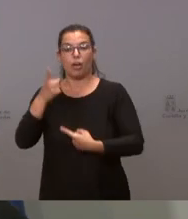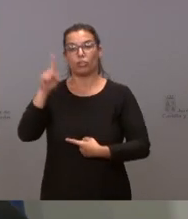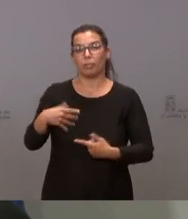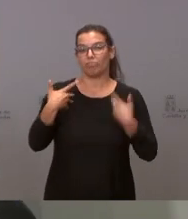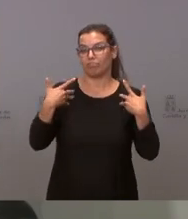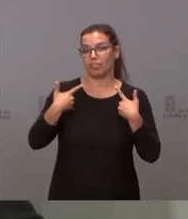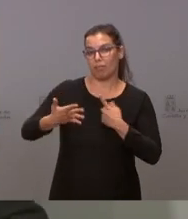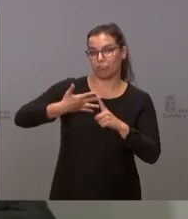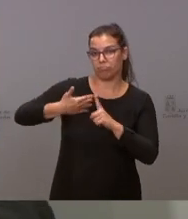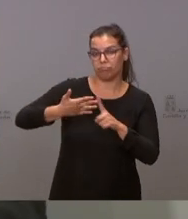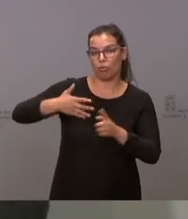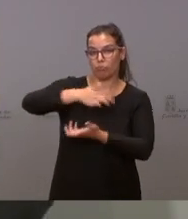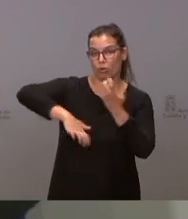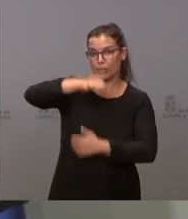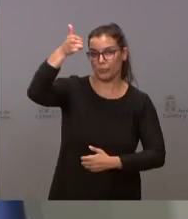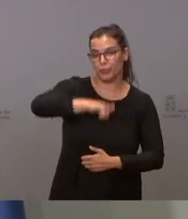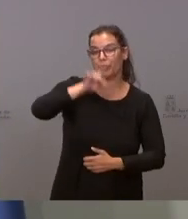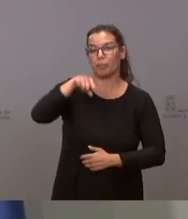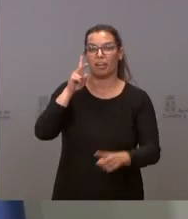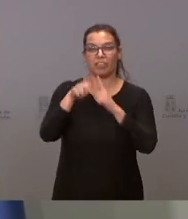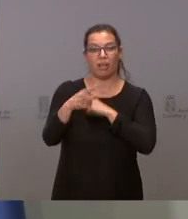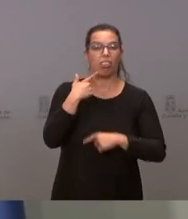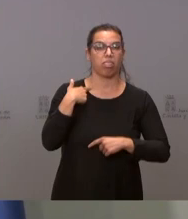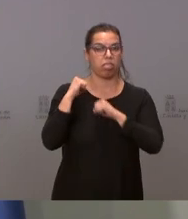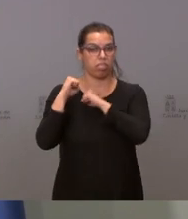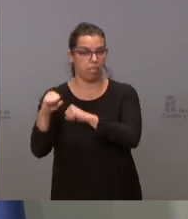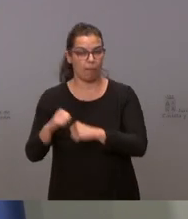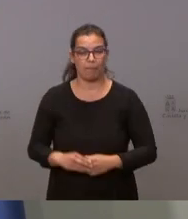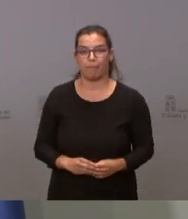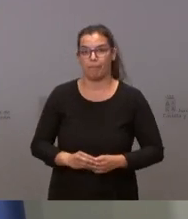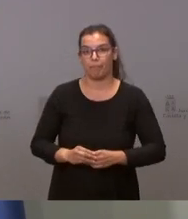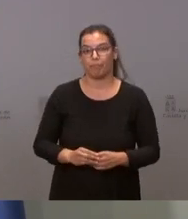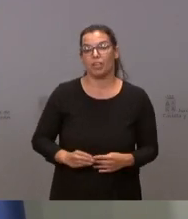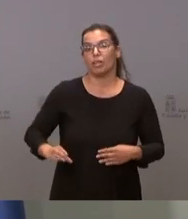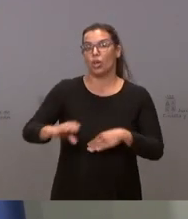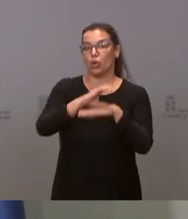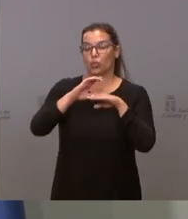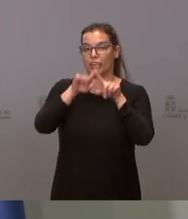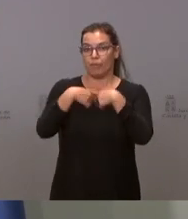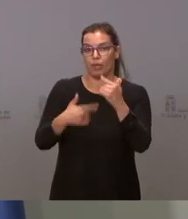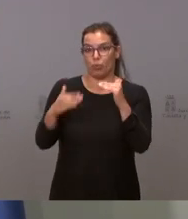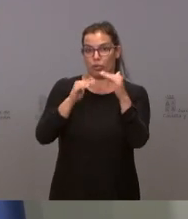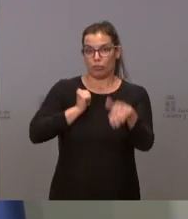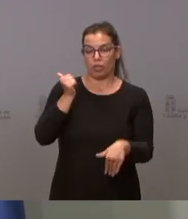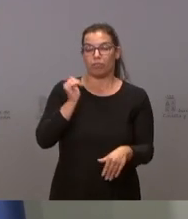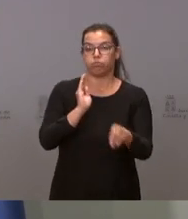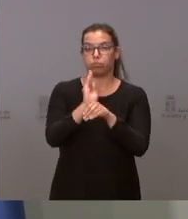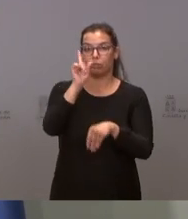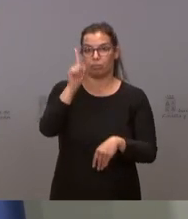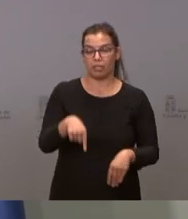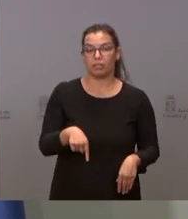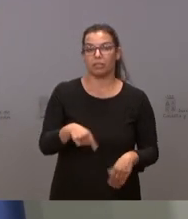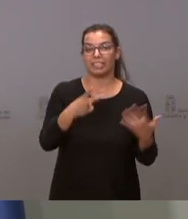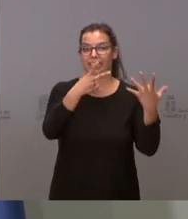prevención de las adicciones. La Consejería de Familia y Igualdad de Oportunidades destina también